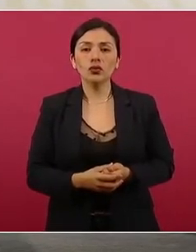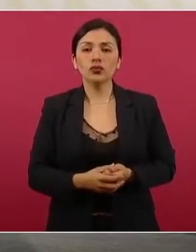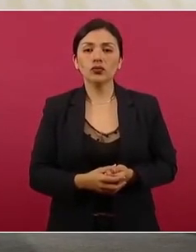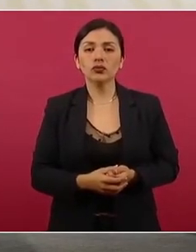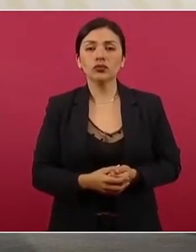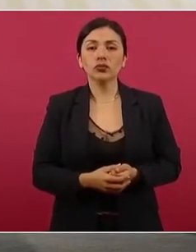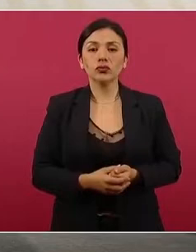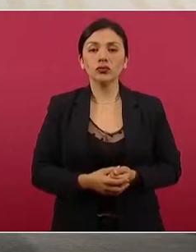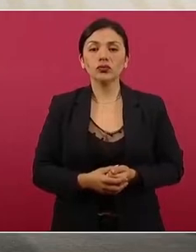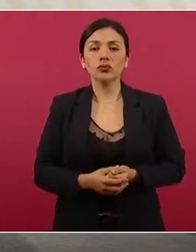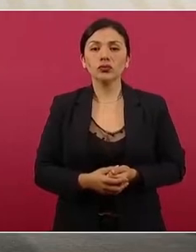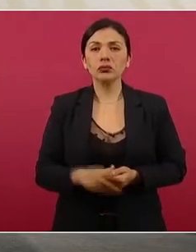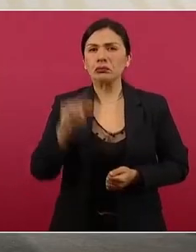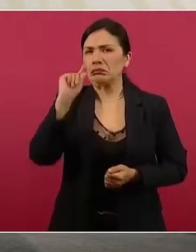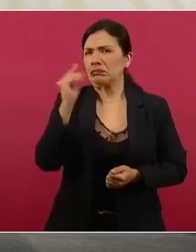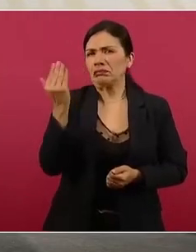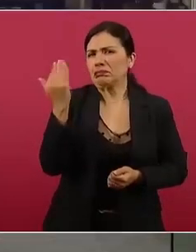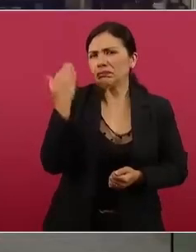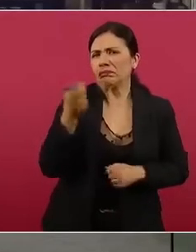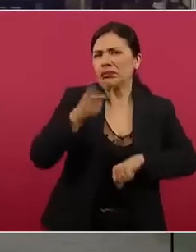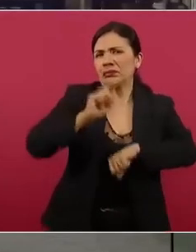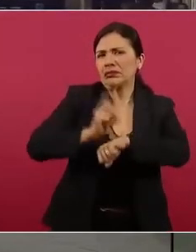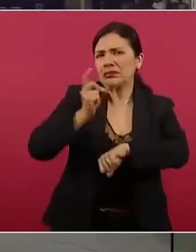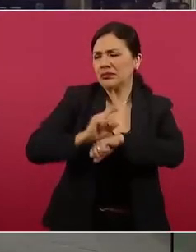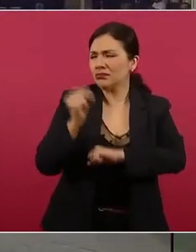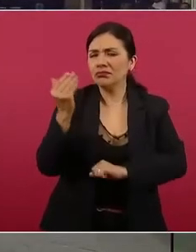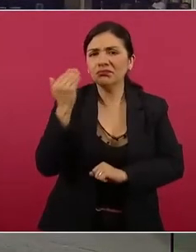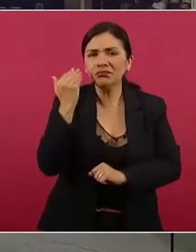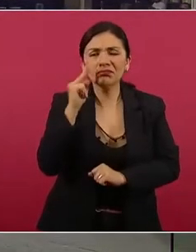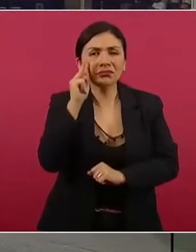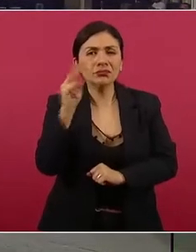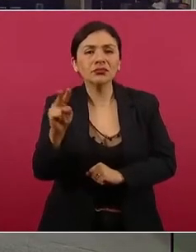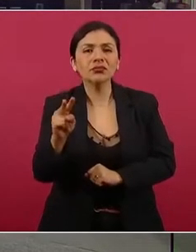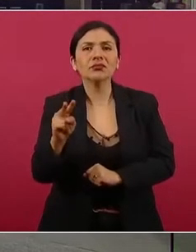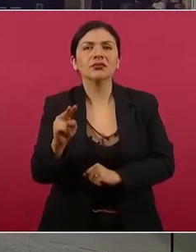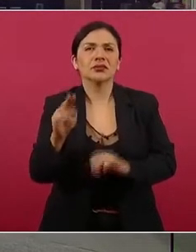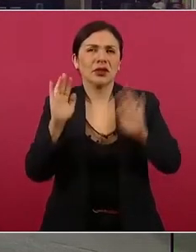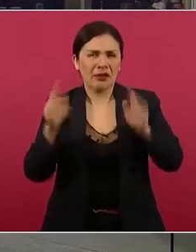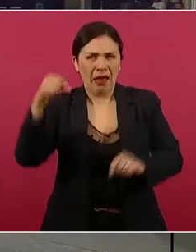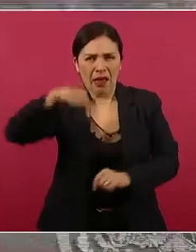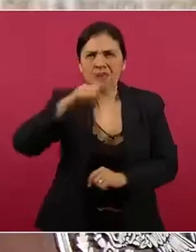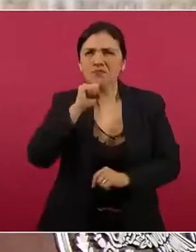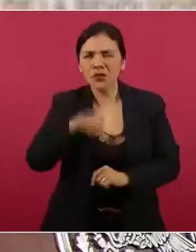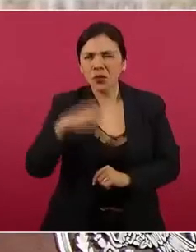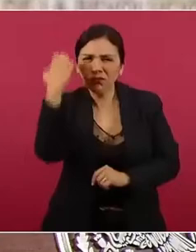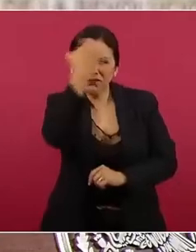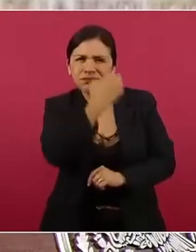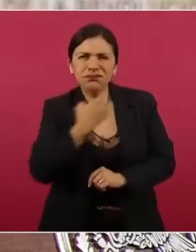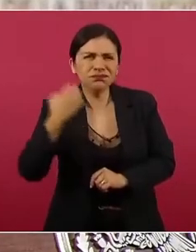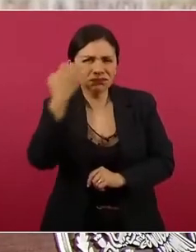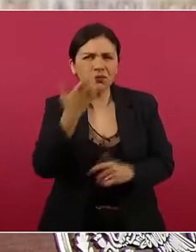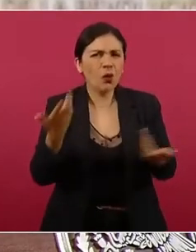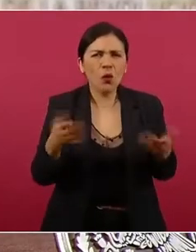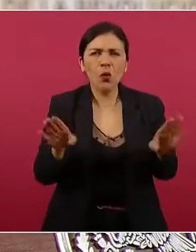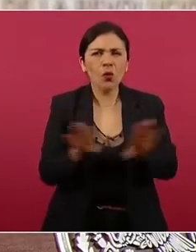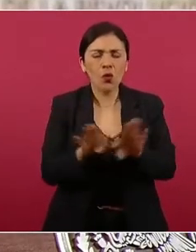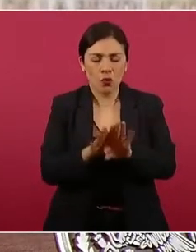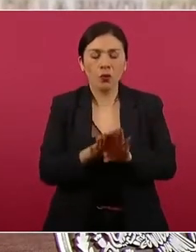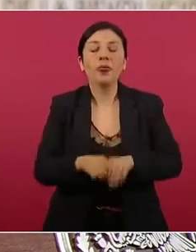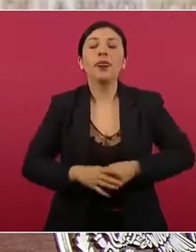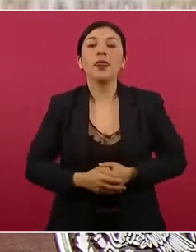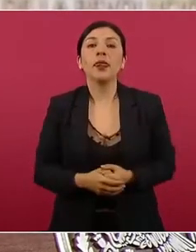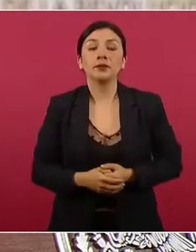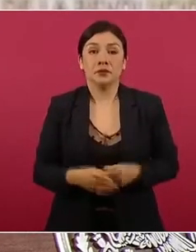hasta hace unos días lo analizábamos aquí, decían